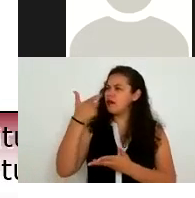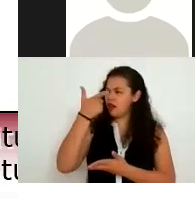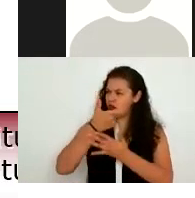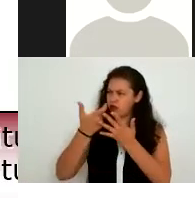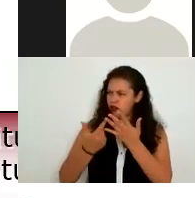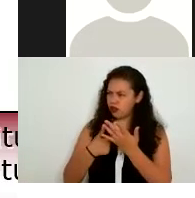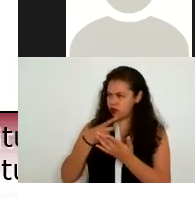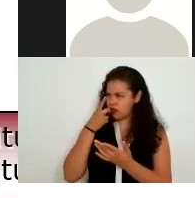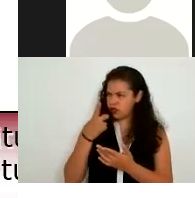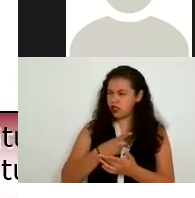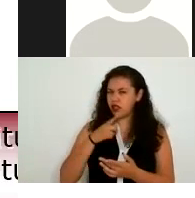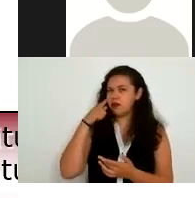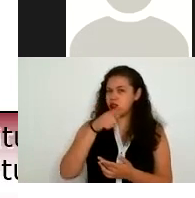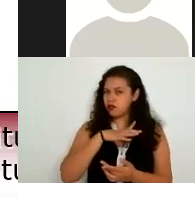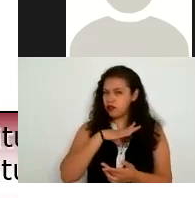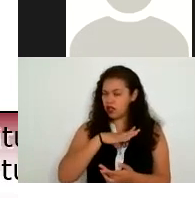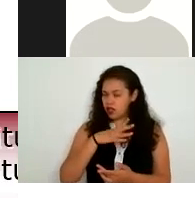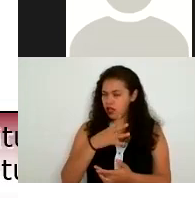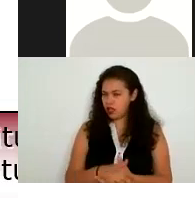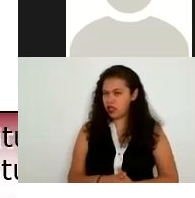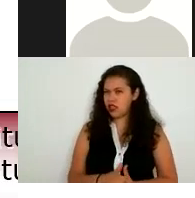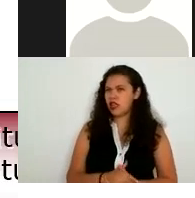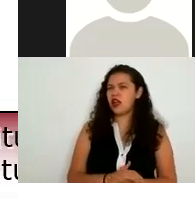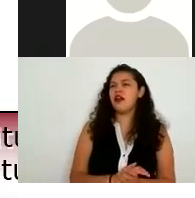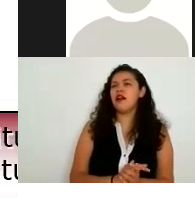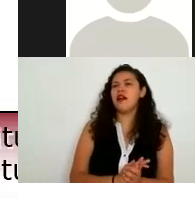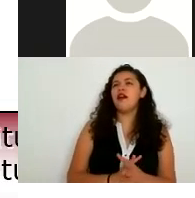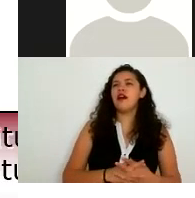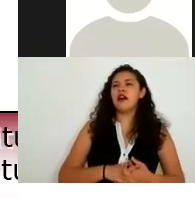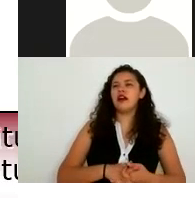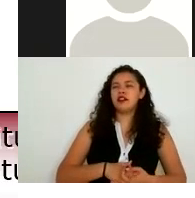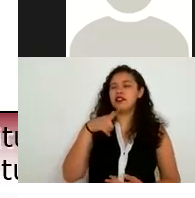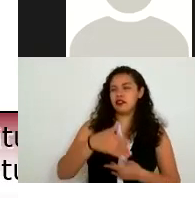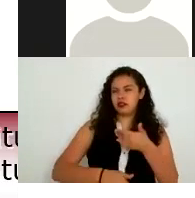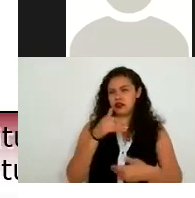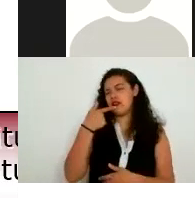estás diciendo que tú la tienes entonces en esos casos es que puede proceder esta queja